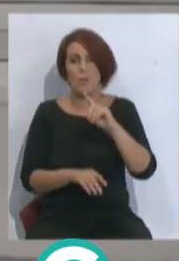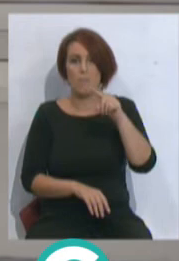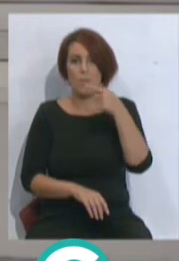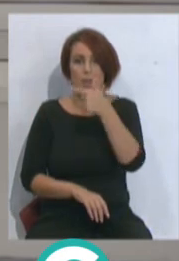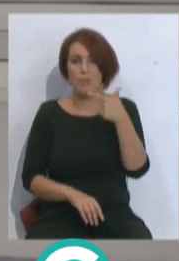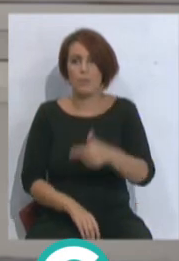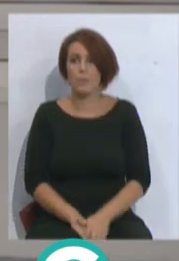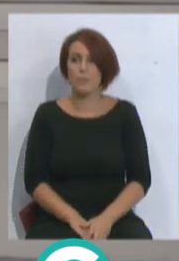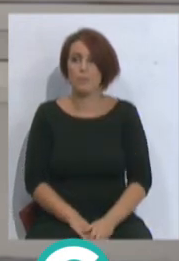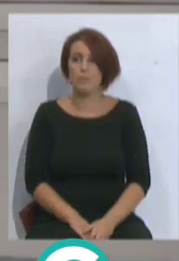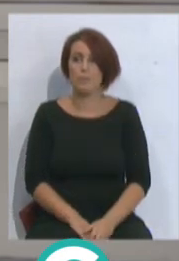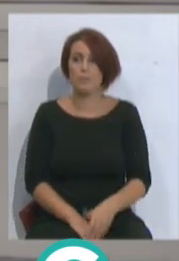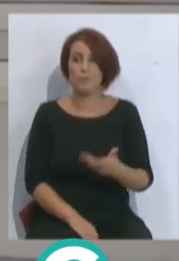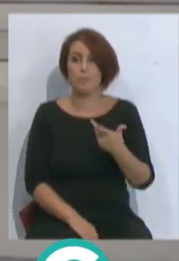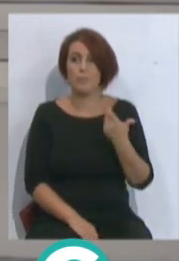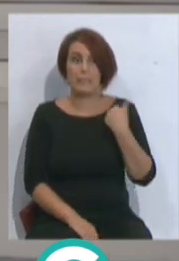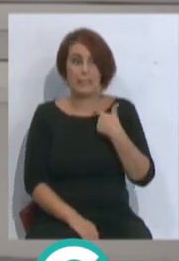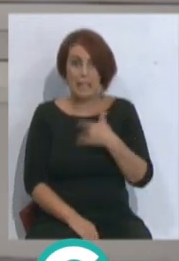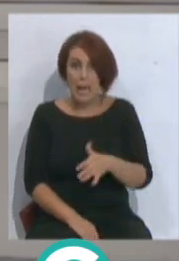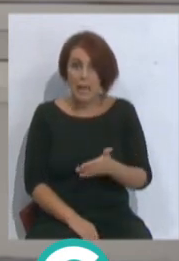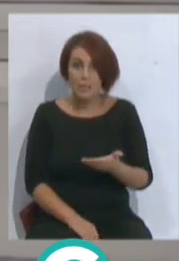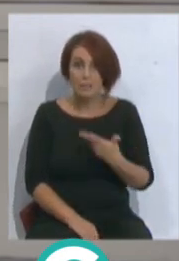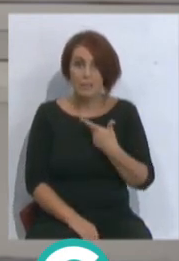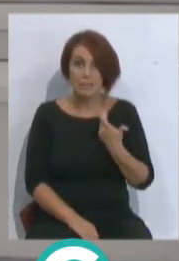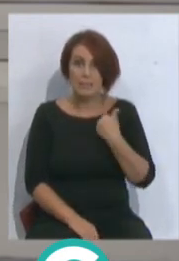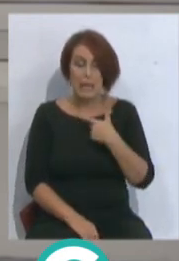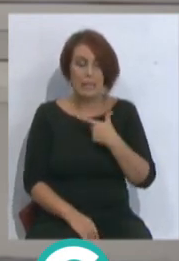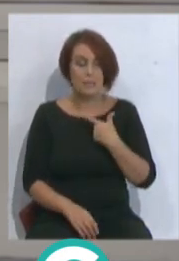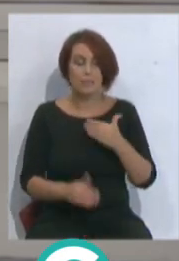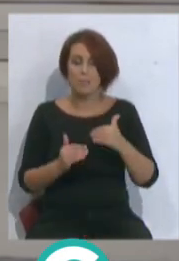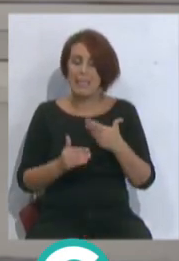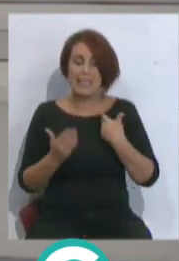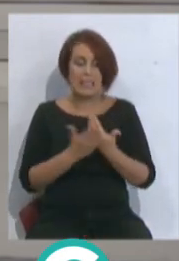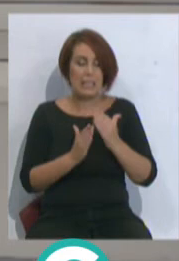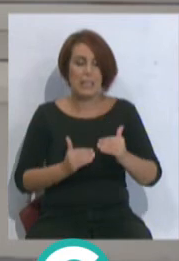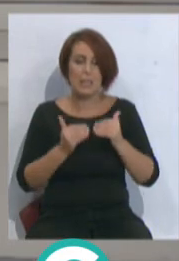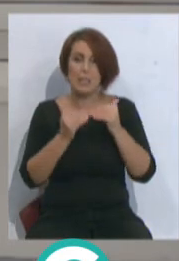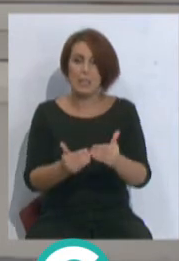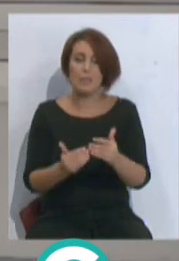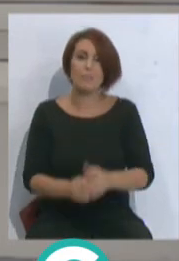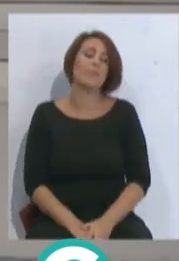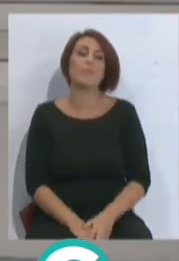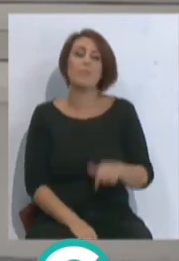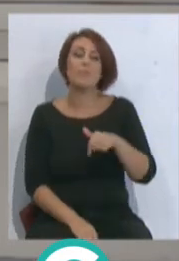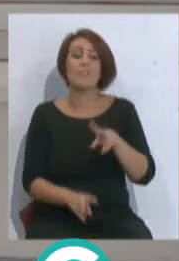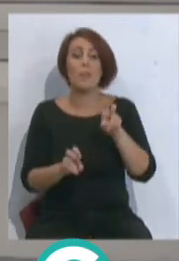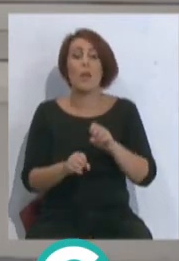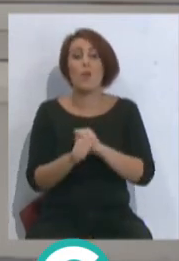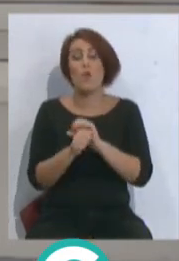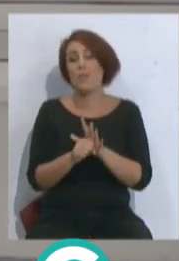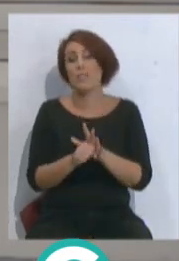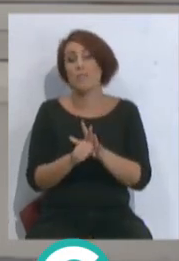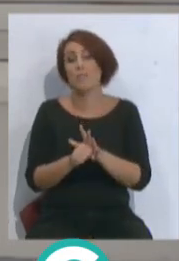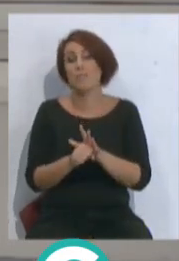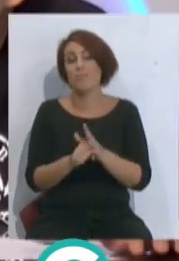Me queda la gana de seguir un rato más. Ya, nos emplazamos otro día. emplazamos otro día. Ya como esto del COVID está